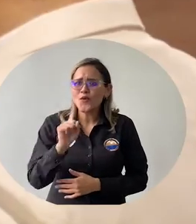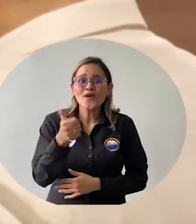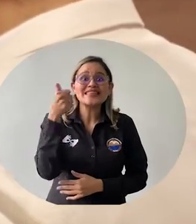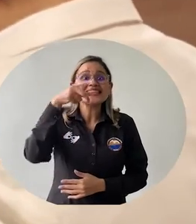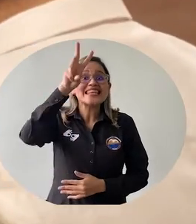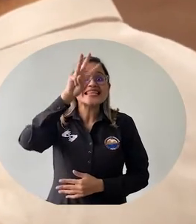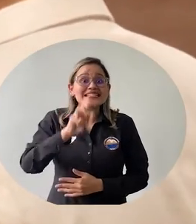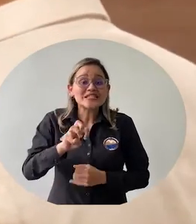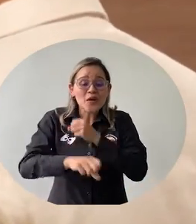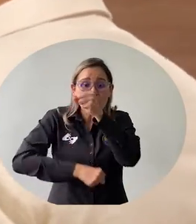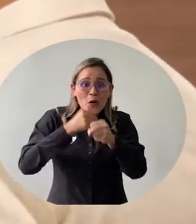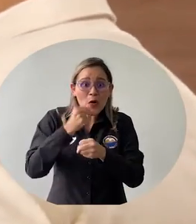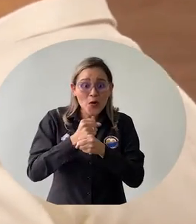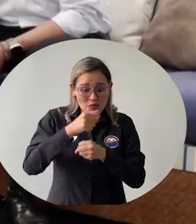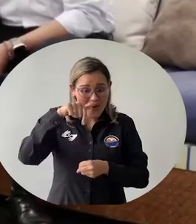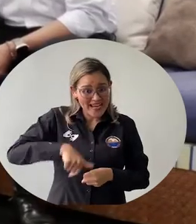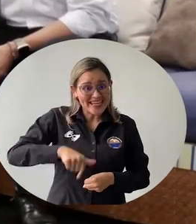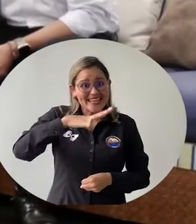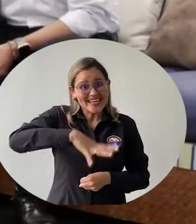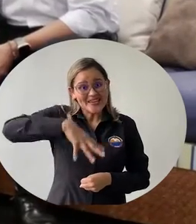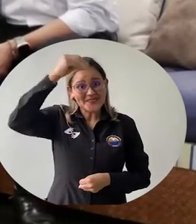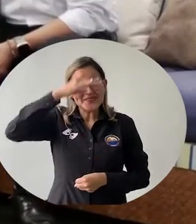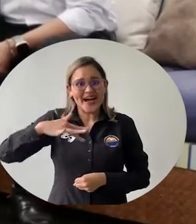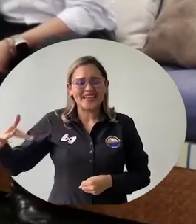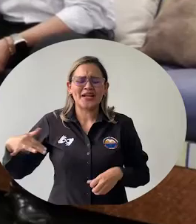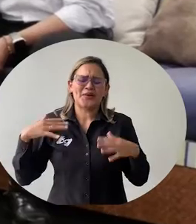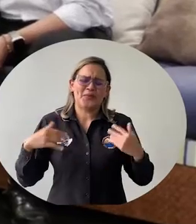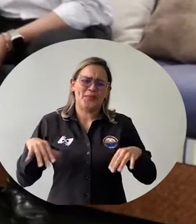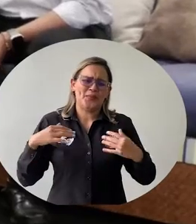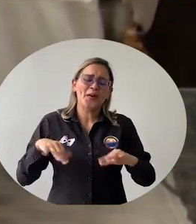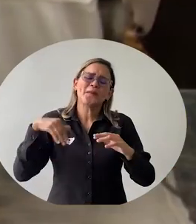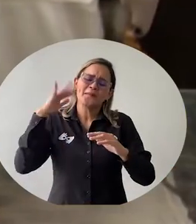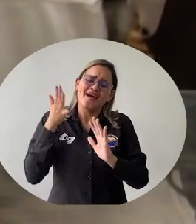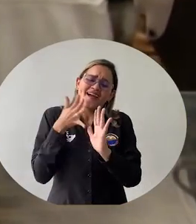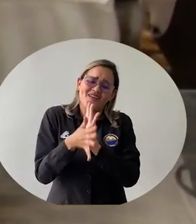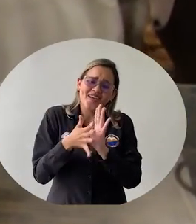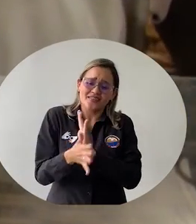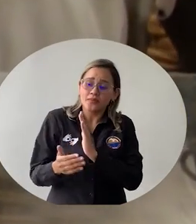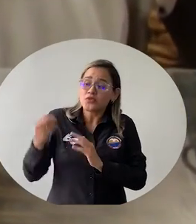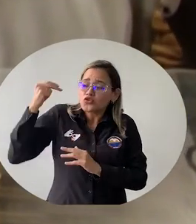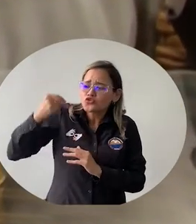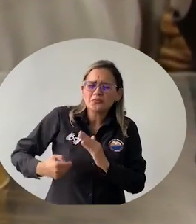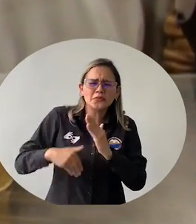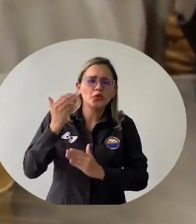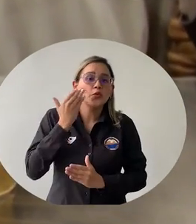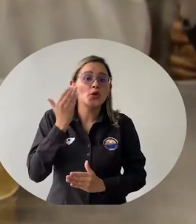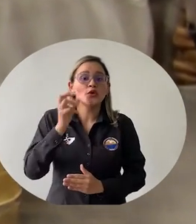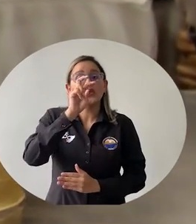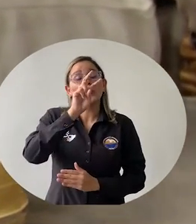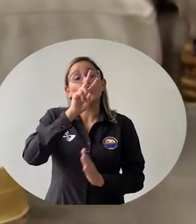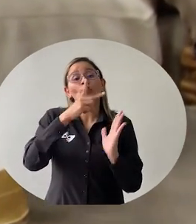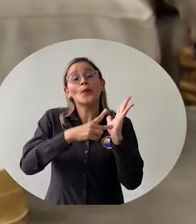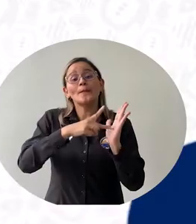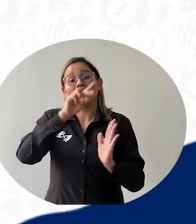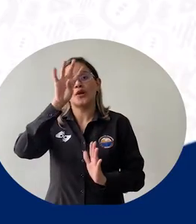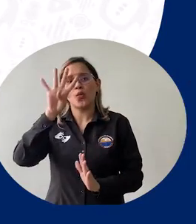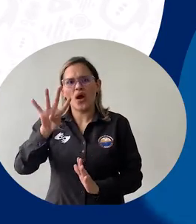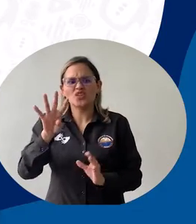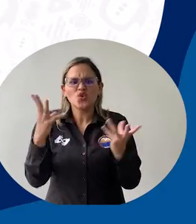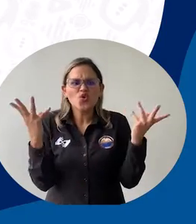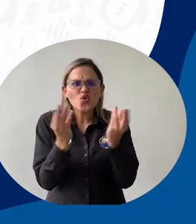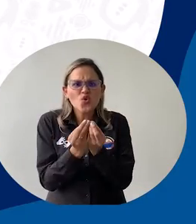18 años de existencia y crecimiento en el territorio, cuya historia inició en 2004 con un grupo de 60 promotores.